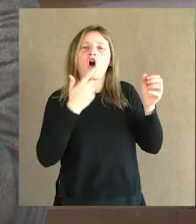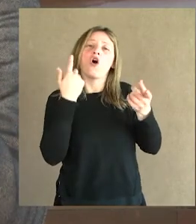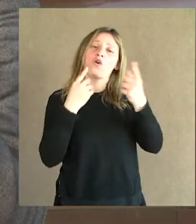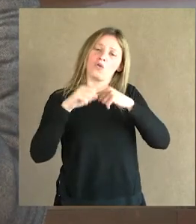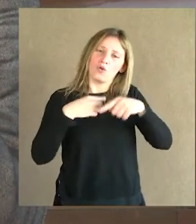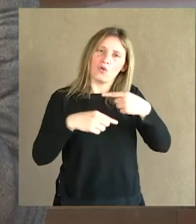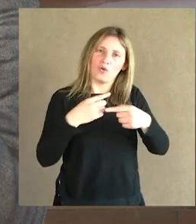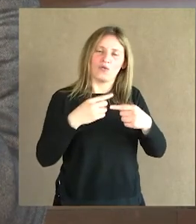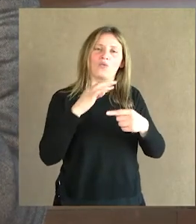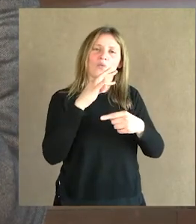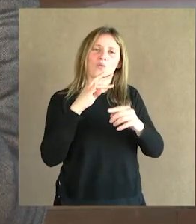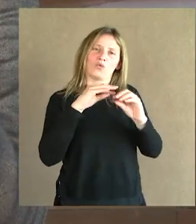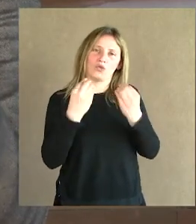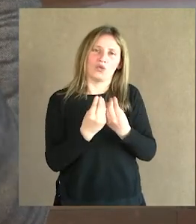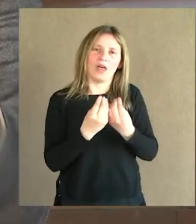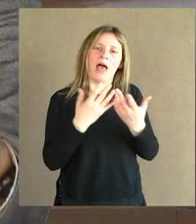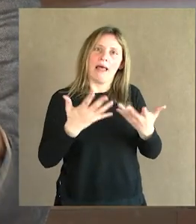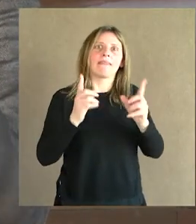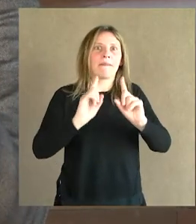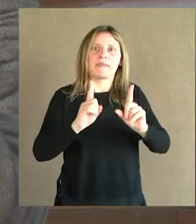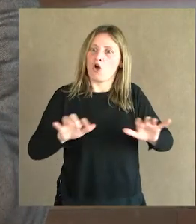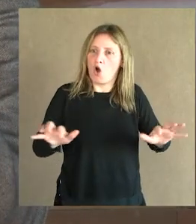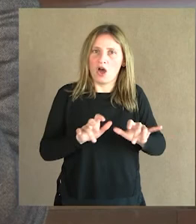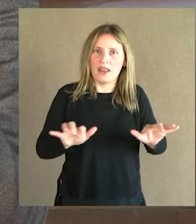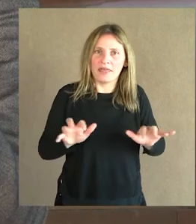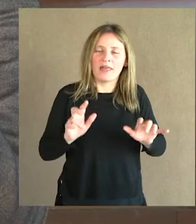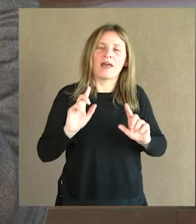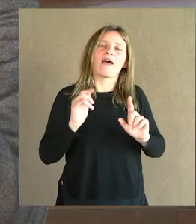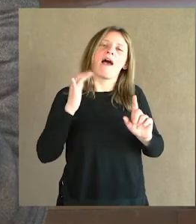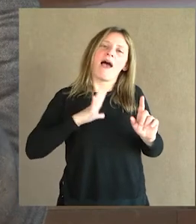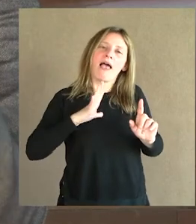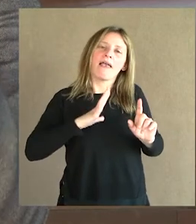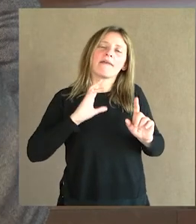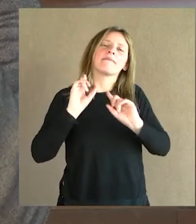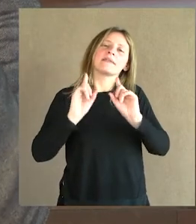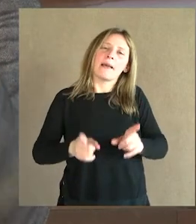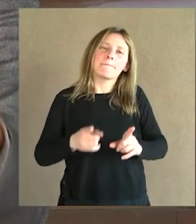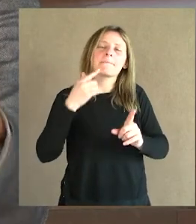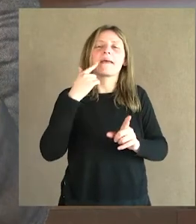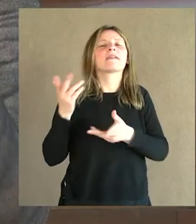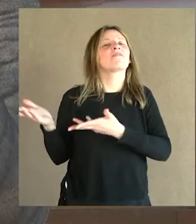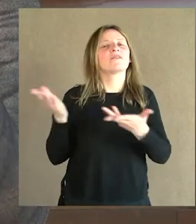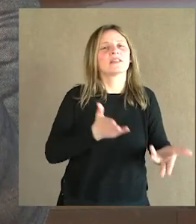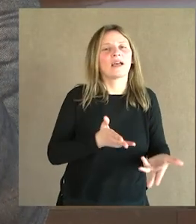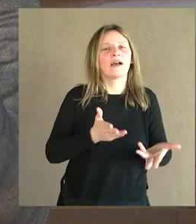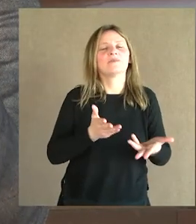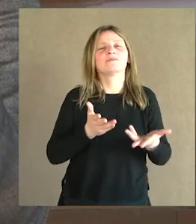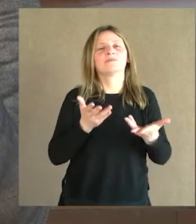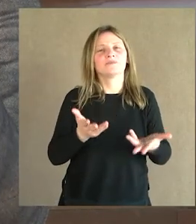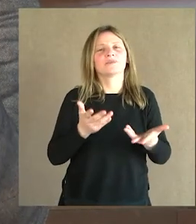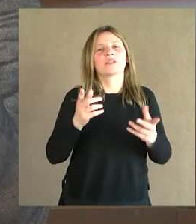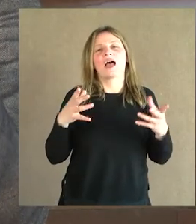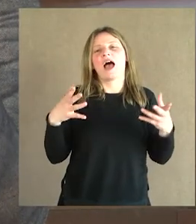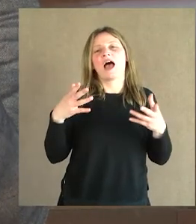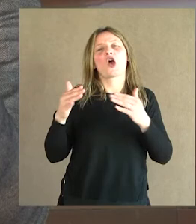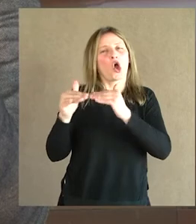continuo. Tenemos un órgano en el continuo también y después a esto invitamos a nuestros queridos